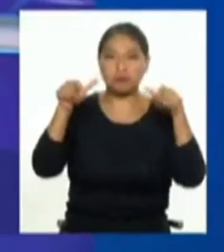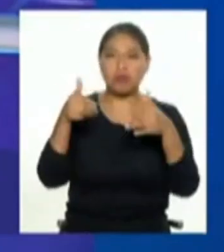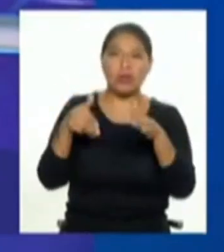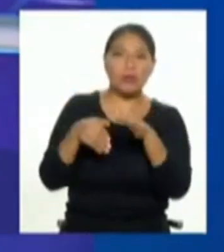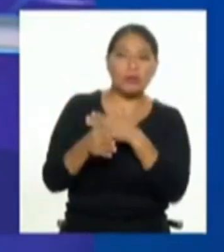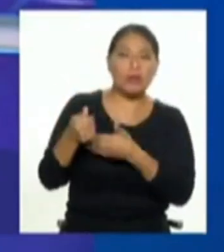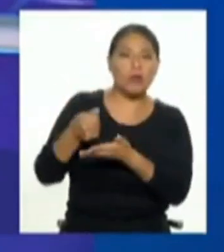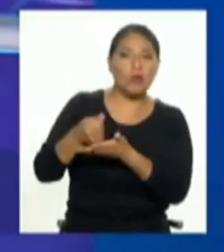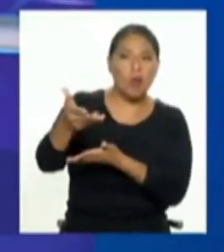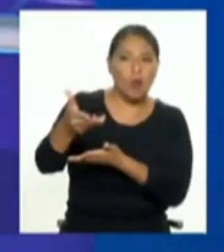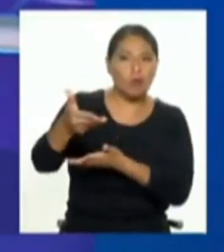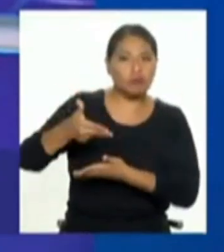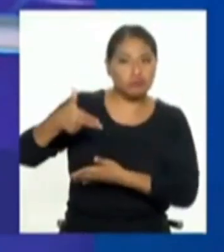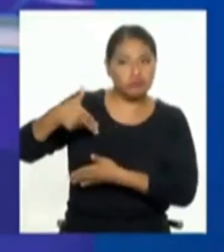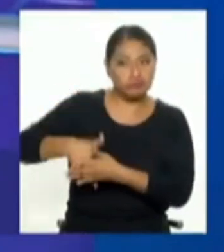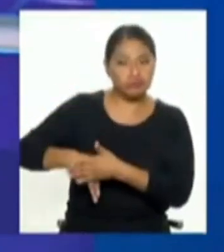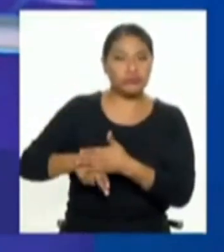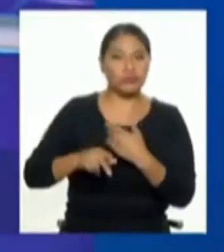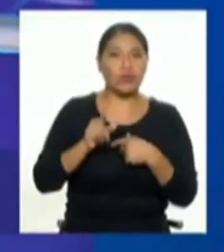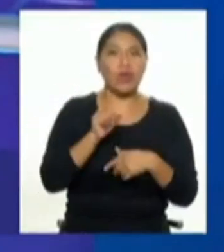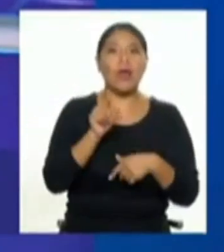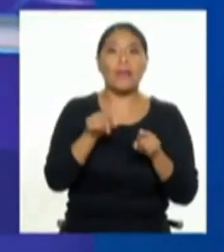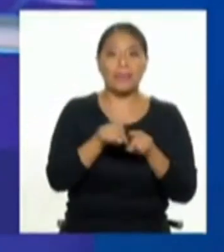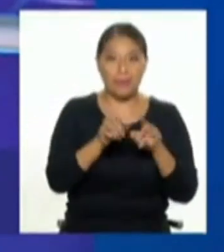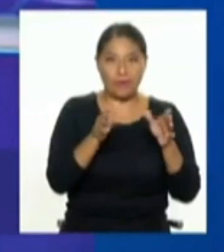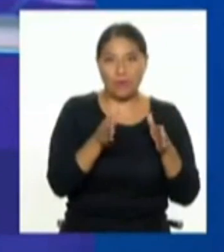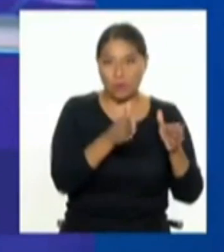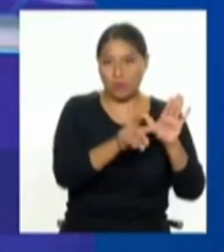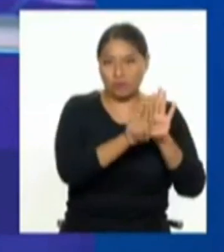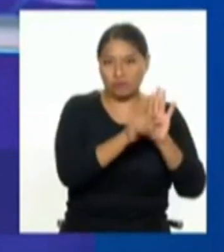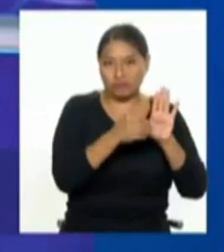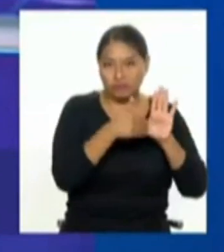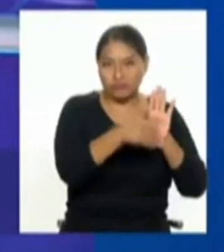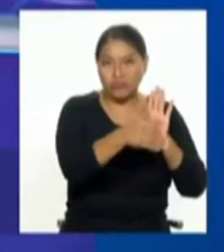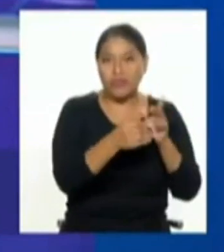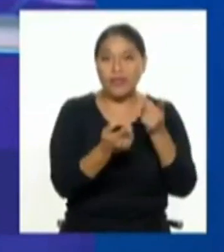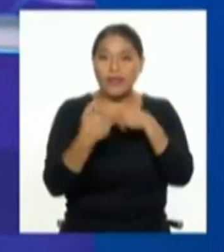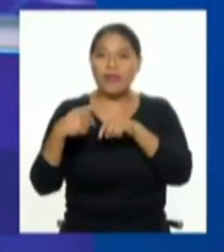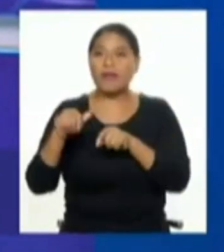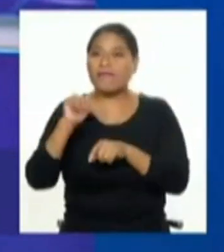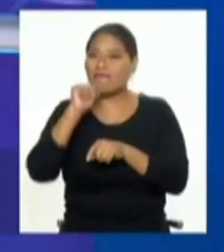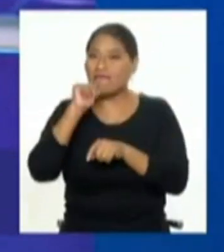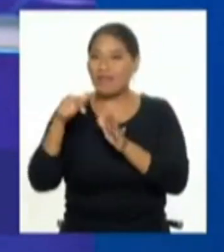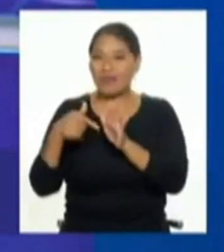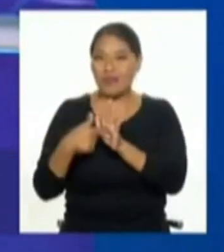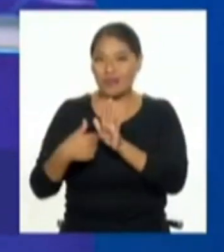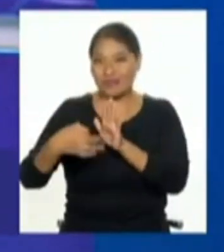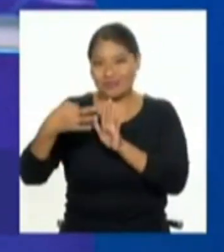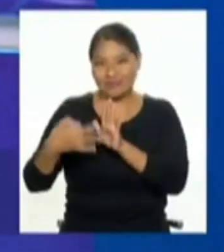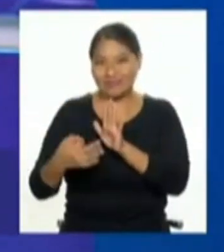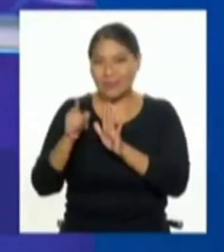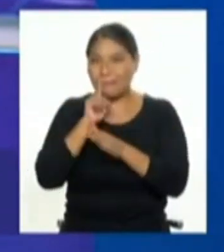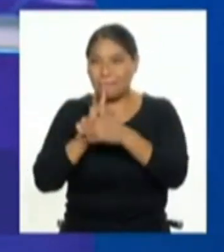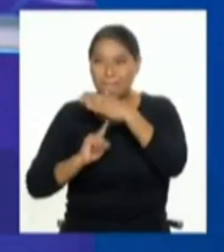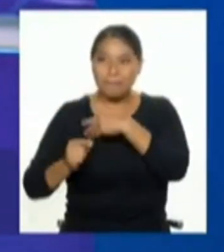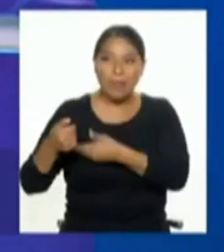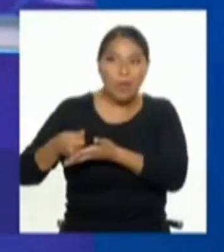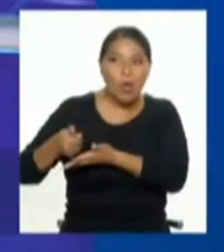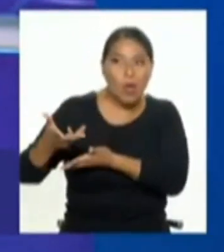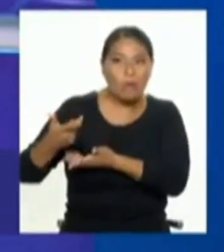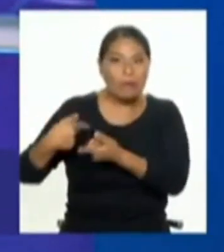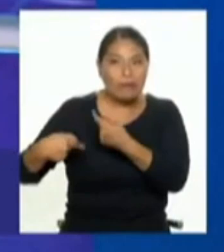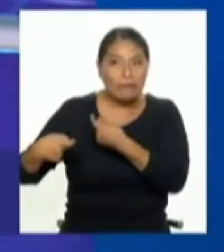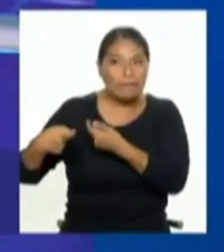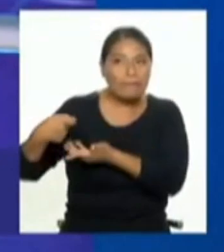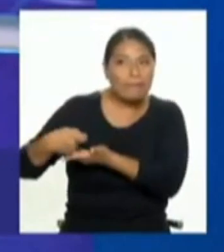persona. El otro problema es el mercado informal, que es importante, ¿no? Si bien su cambio que en los últimos años ha mejorado un poco su control,